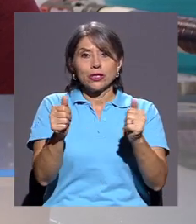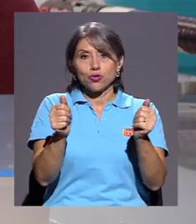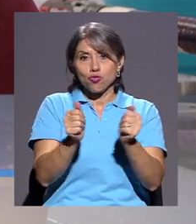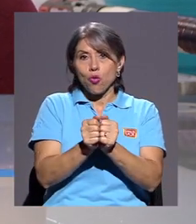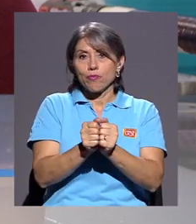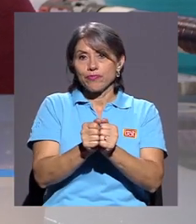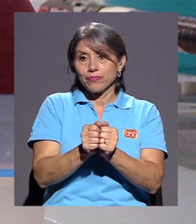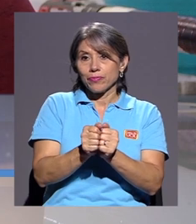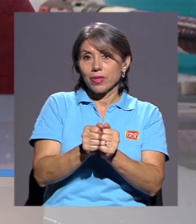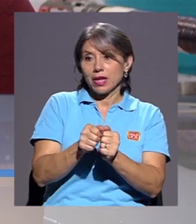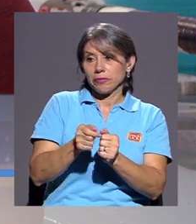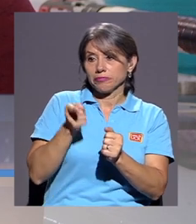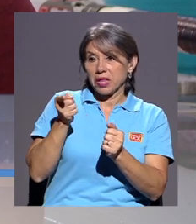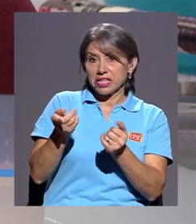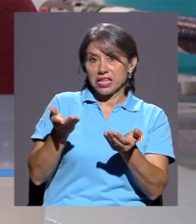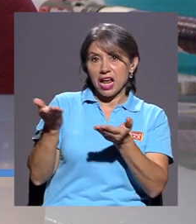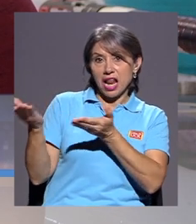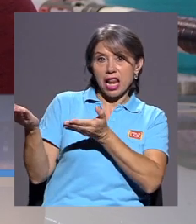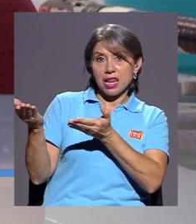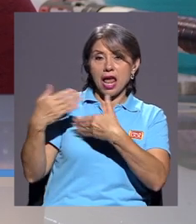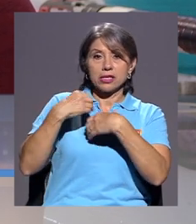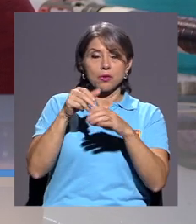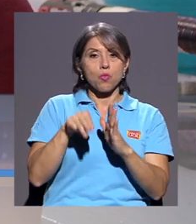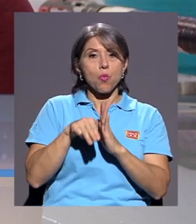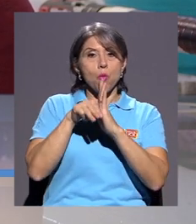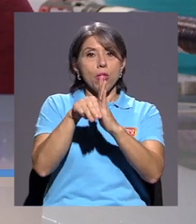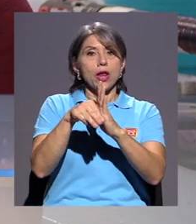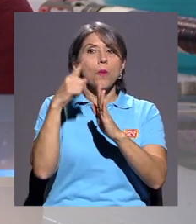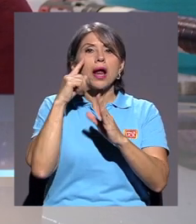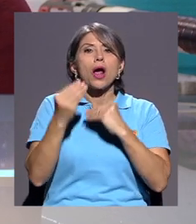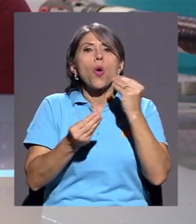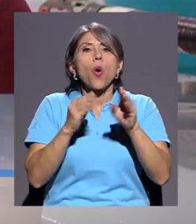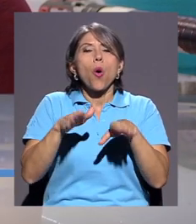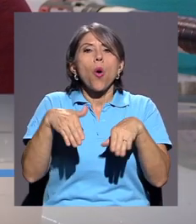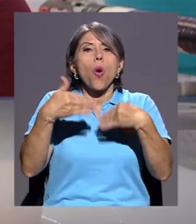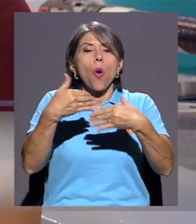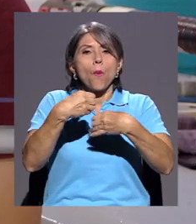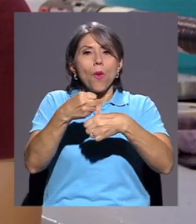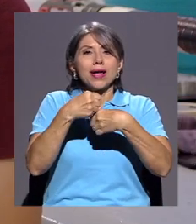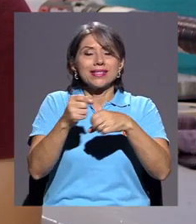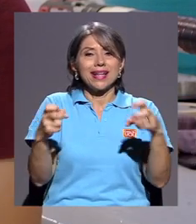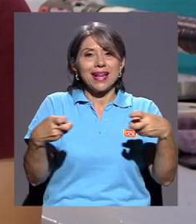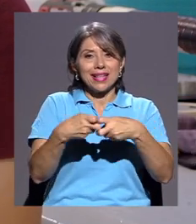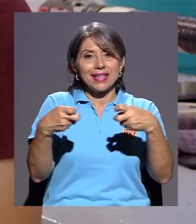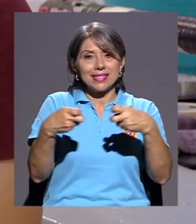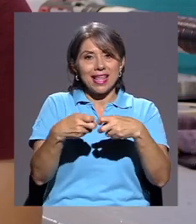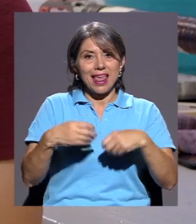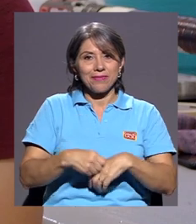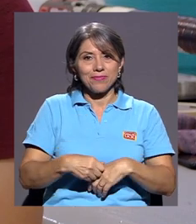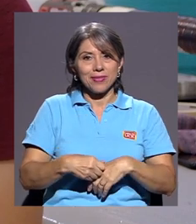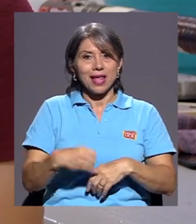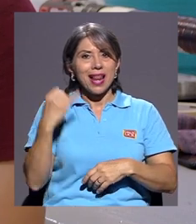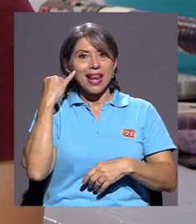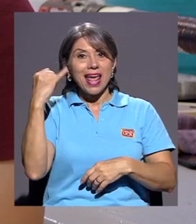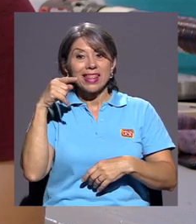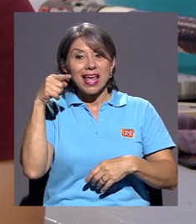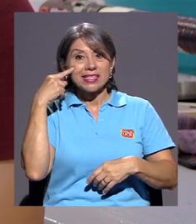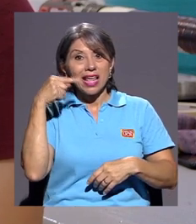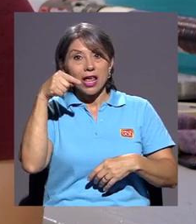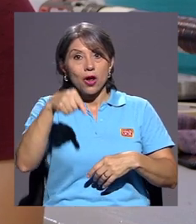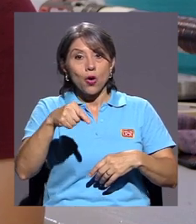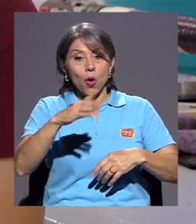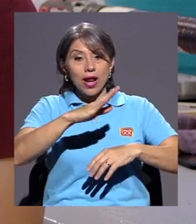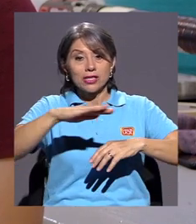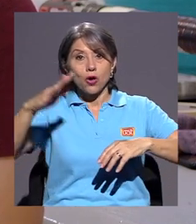este canal poder modelar un sistema de generación de electricidad. Entonces la idea es que con las olas que están aquí